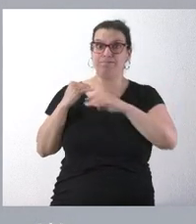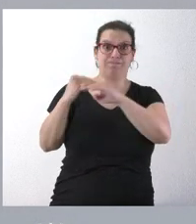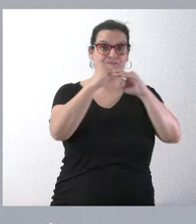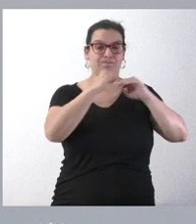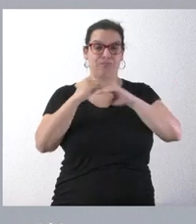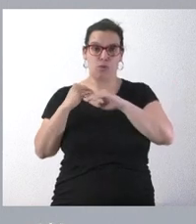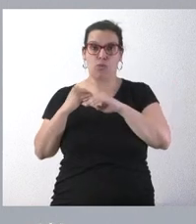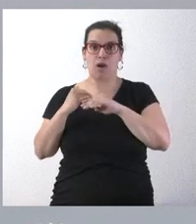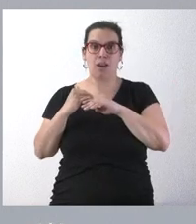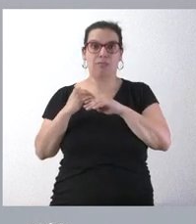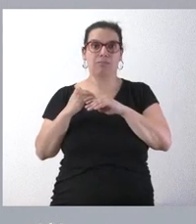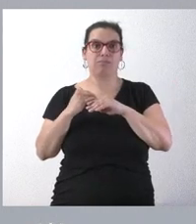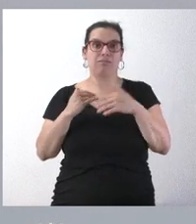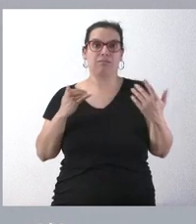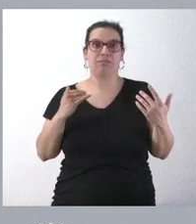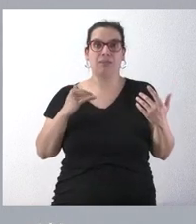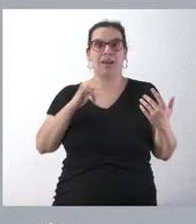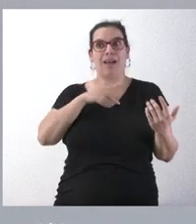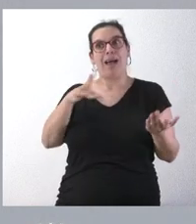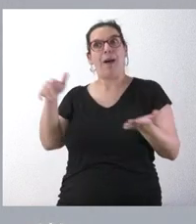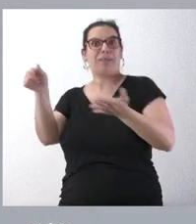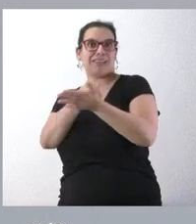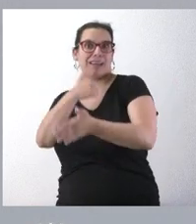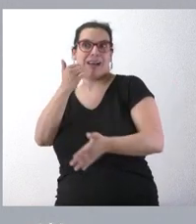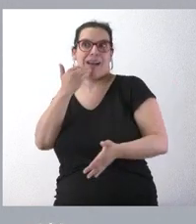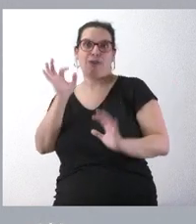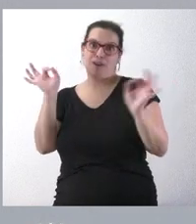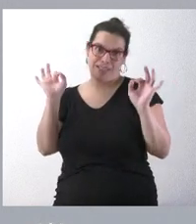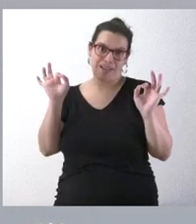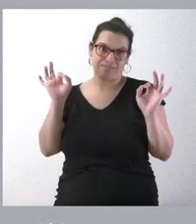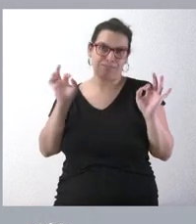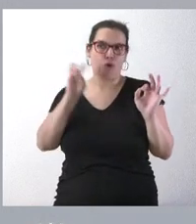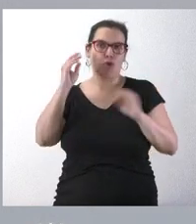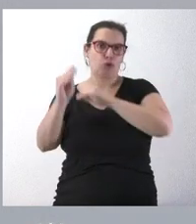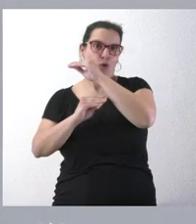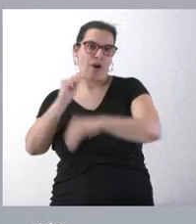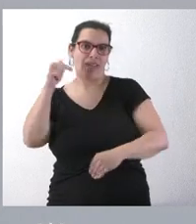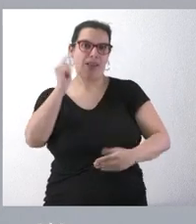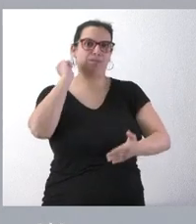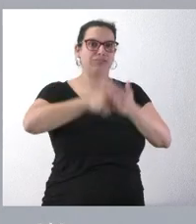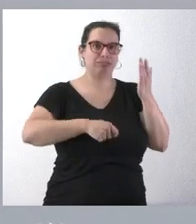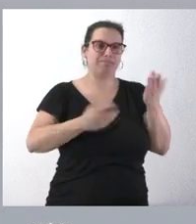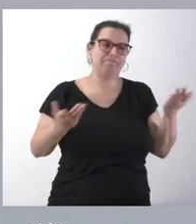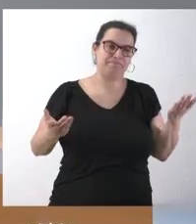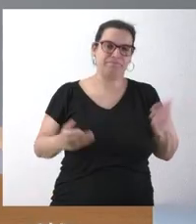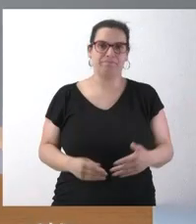que se produzcan amnistías respecto a estas agresiones a las fuerzas y cuerpos de seguridad del Estado.